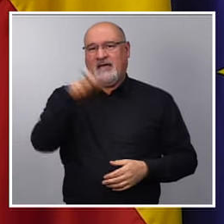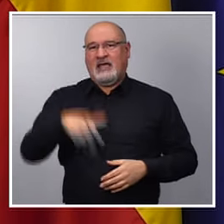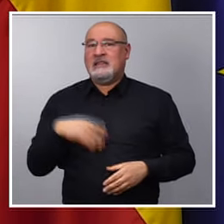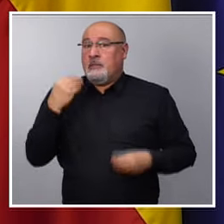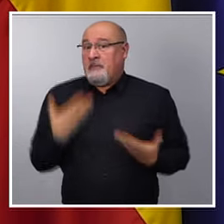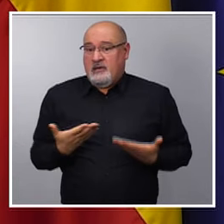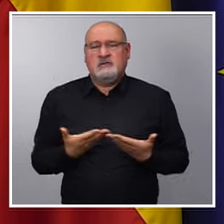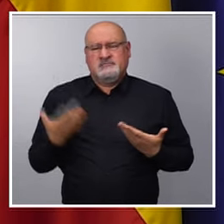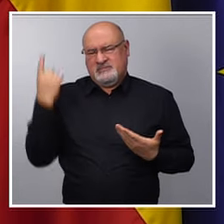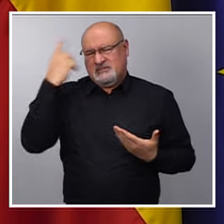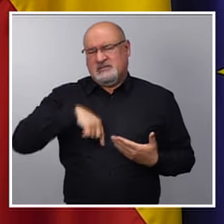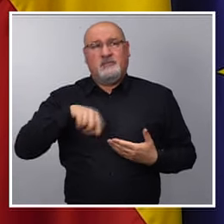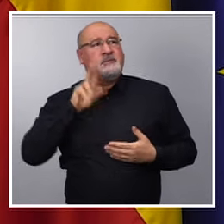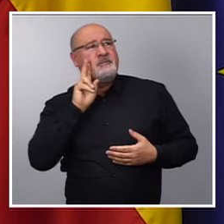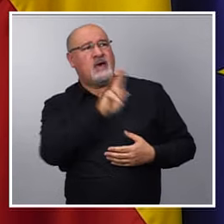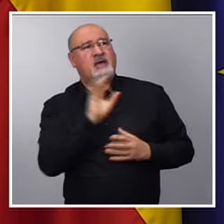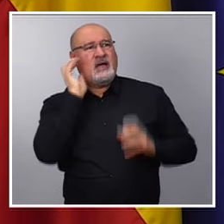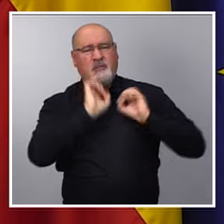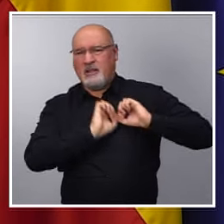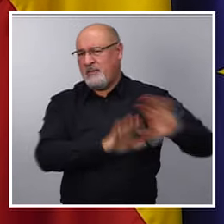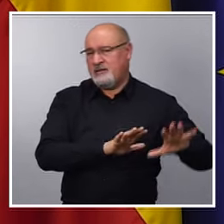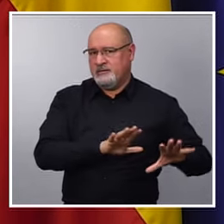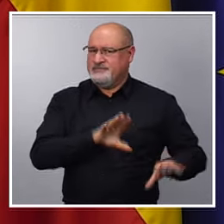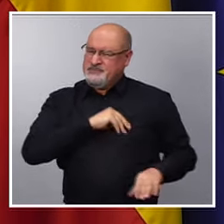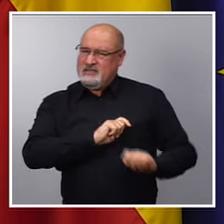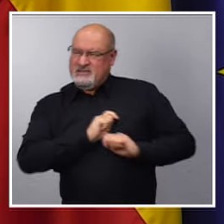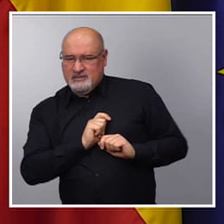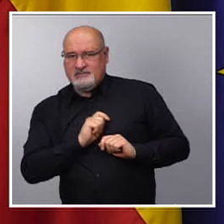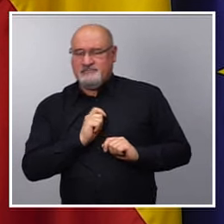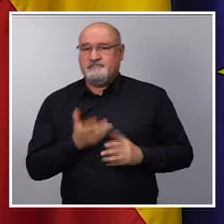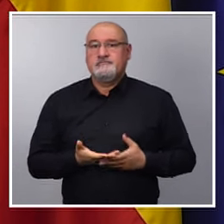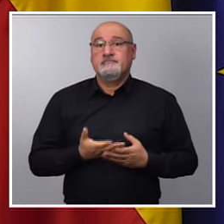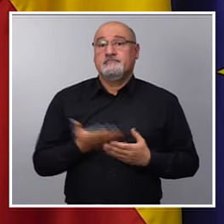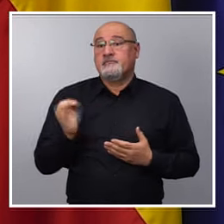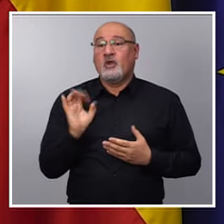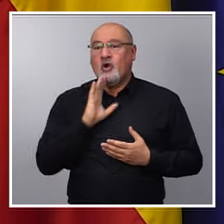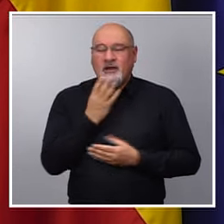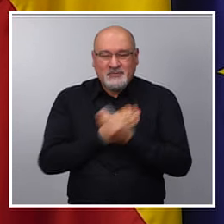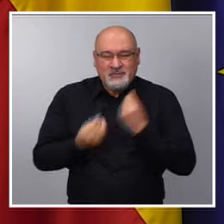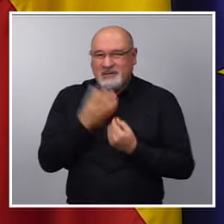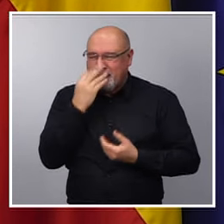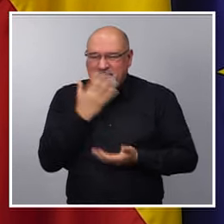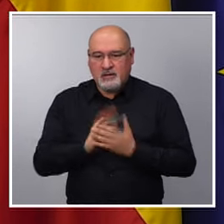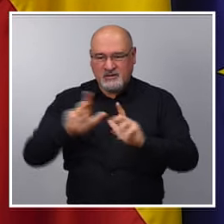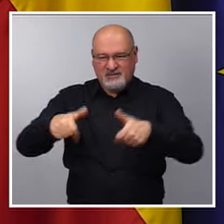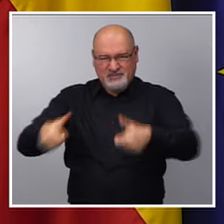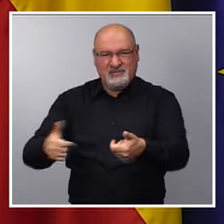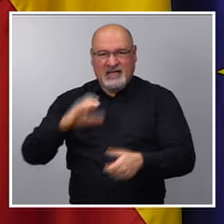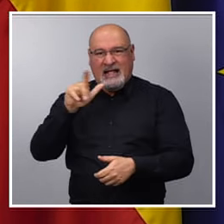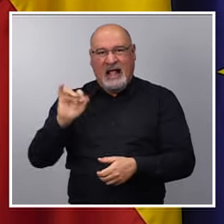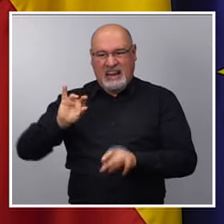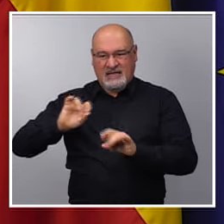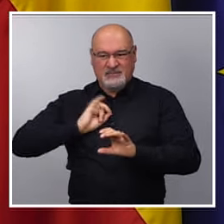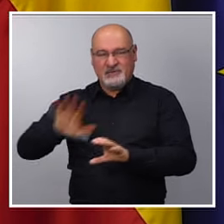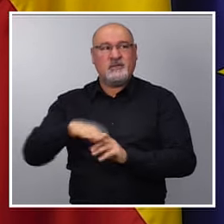conmueve cuando ve un animal abandonado o que cuando ve como una camada de cachorros es enterrada en cal viva porque a su dueño